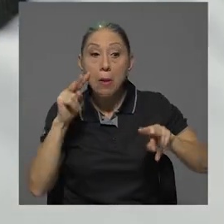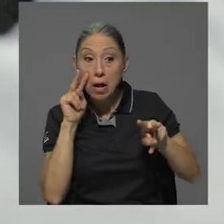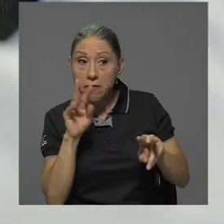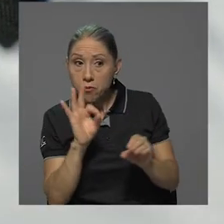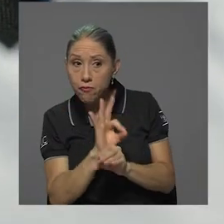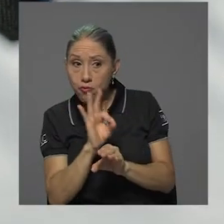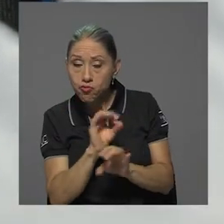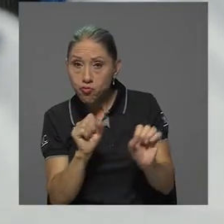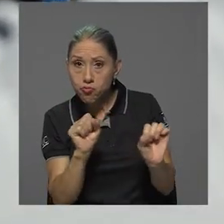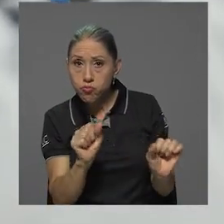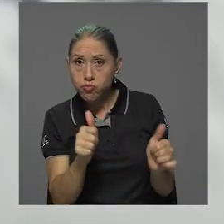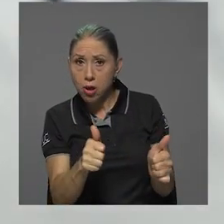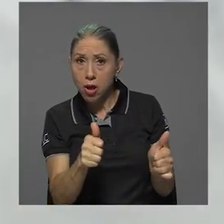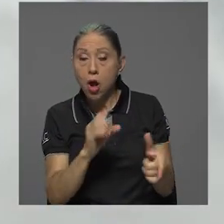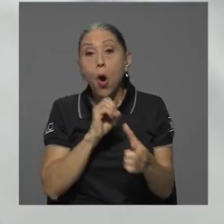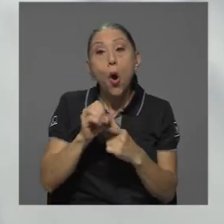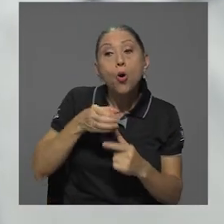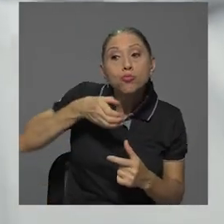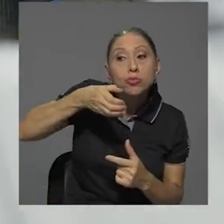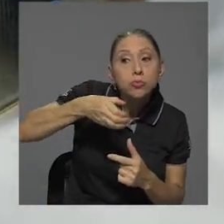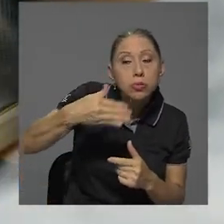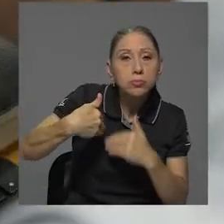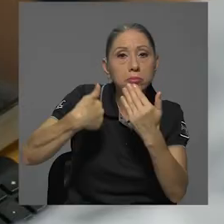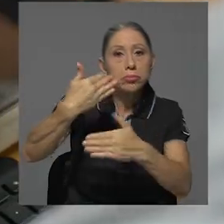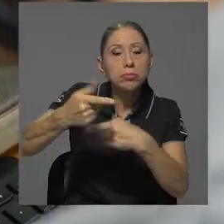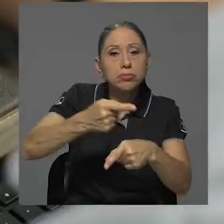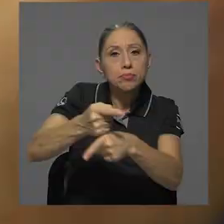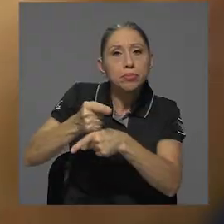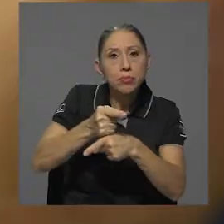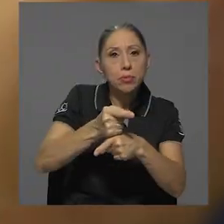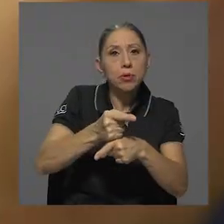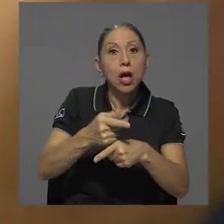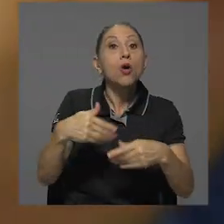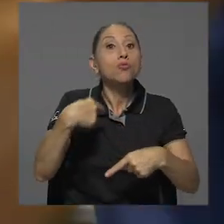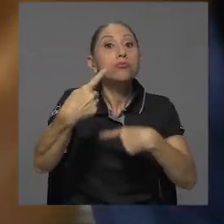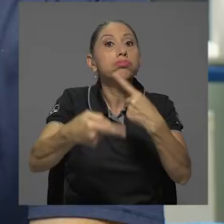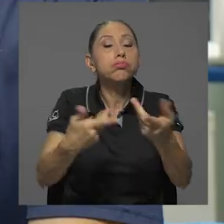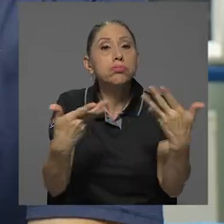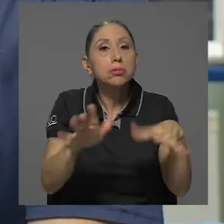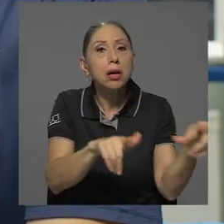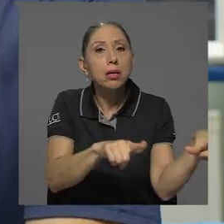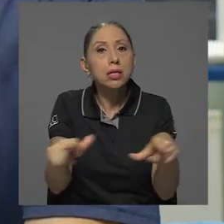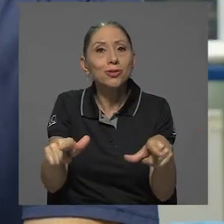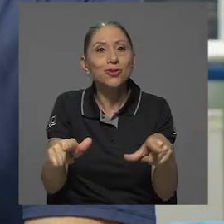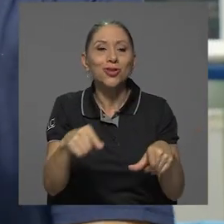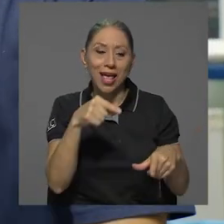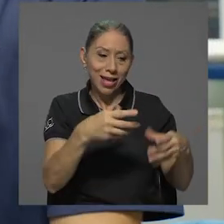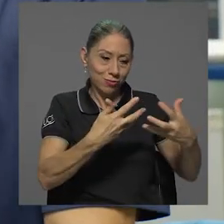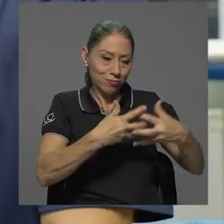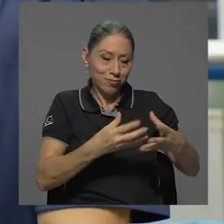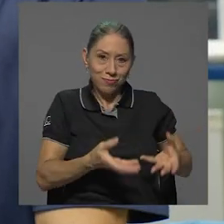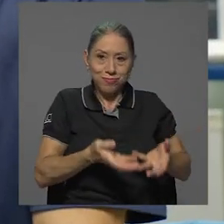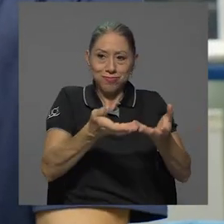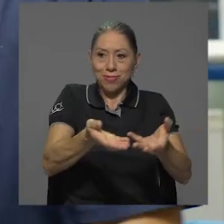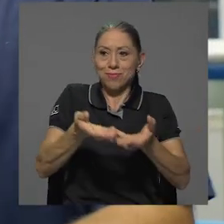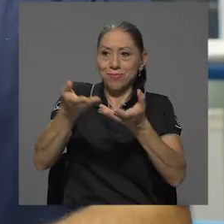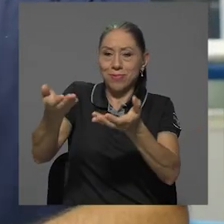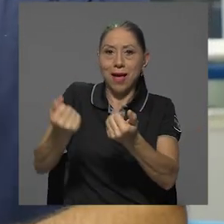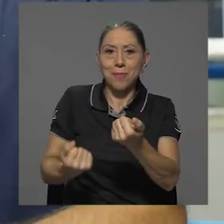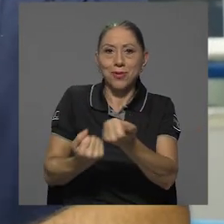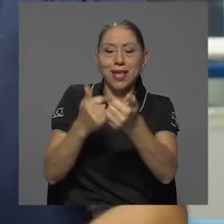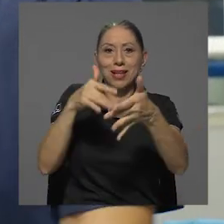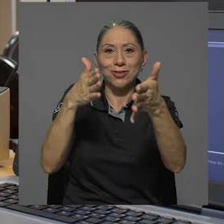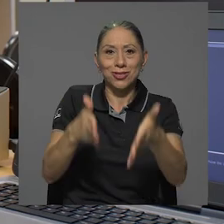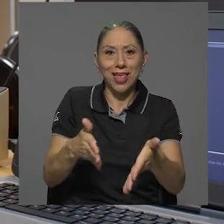valorar su funcionamiento y hacer observaciones ante eventuales mejoras. Una vez listos, se facilitarán a los estudiantes para apoyar el plan